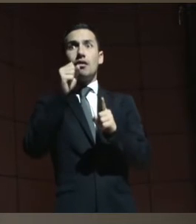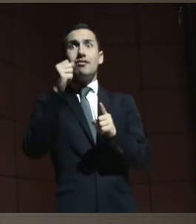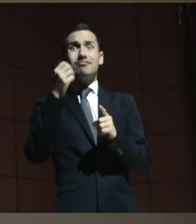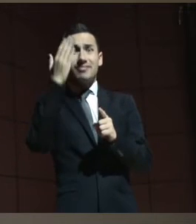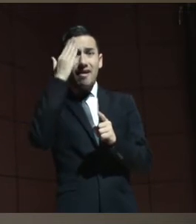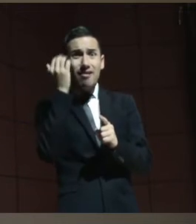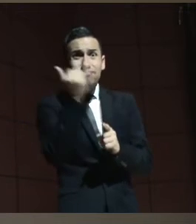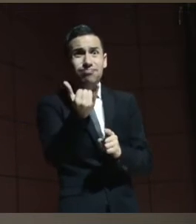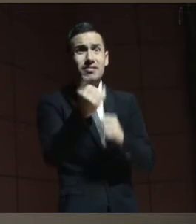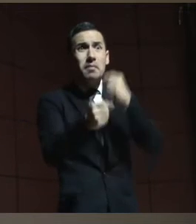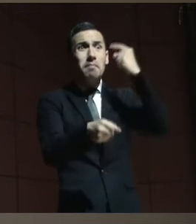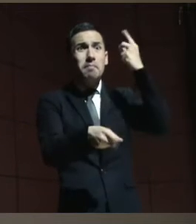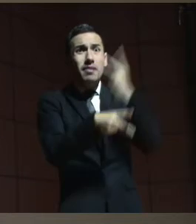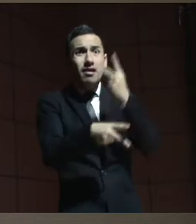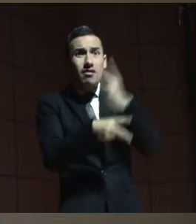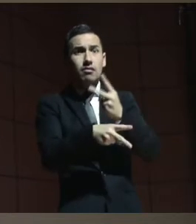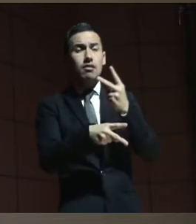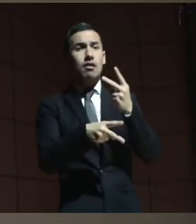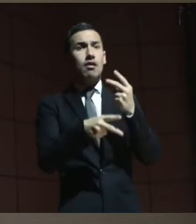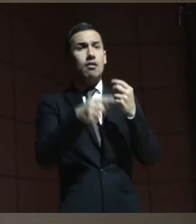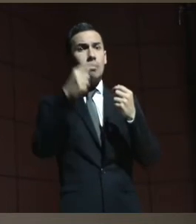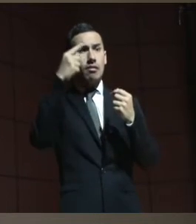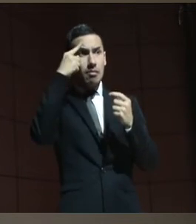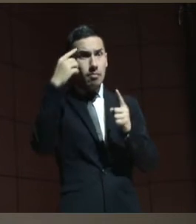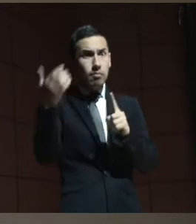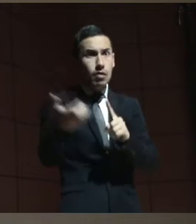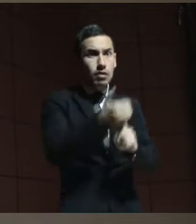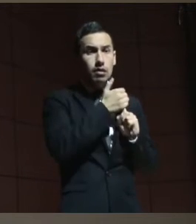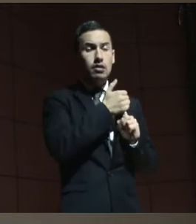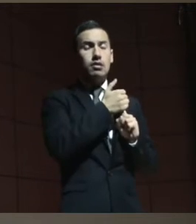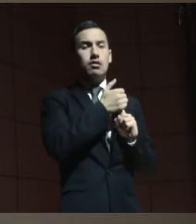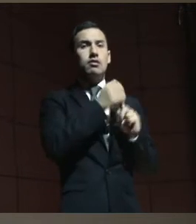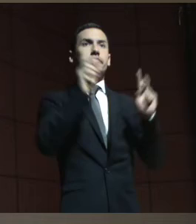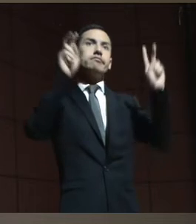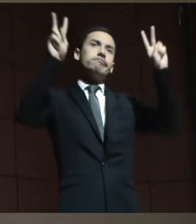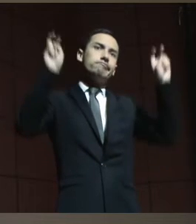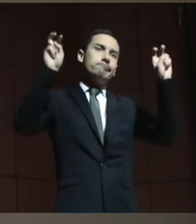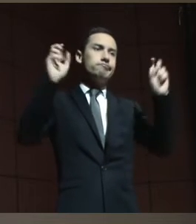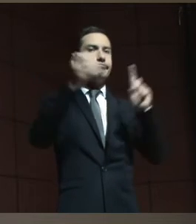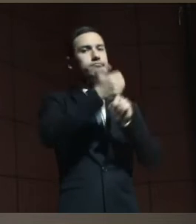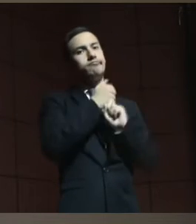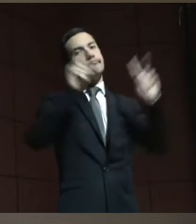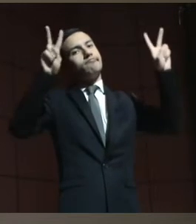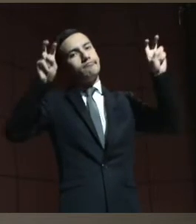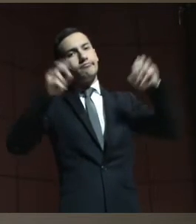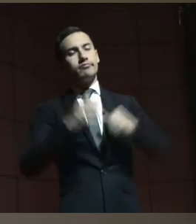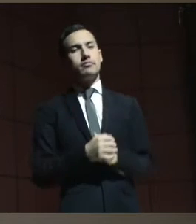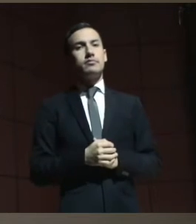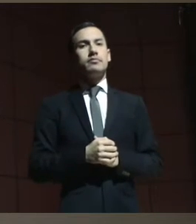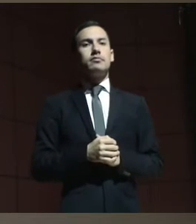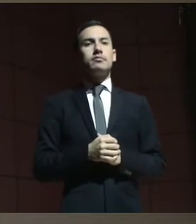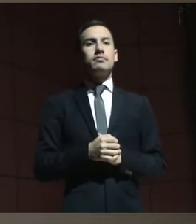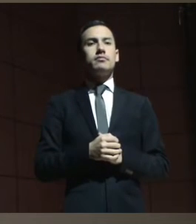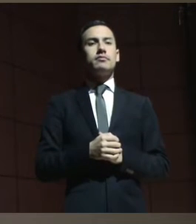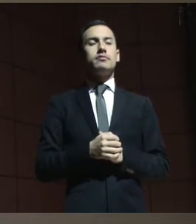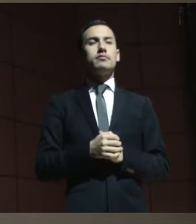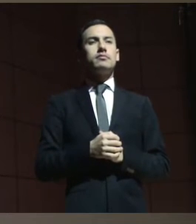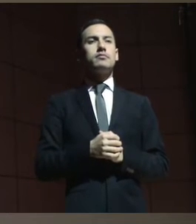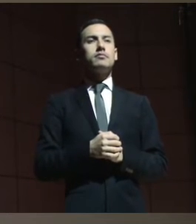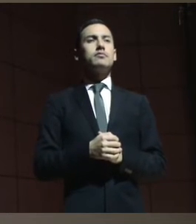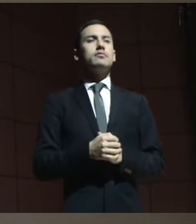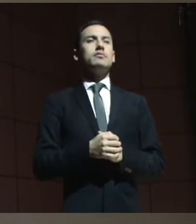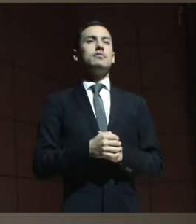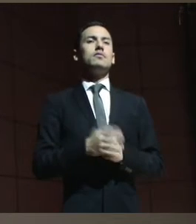que ahí está la gente que tiene que estar protegida, entre comillas. Cuando nosotros